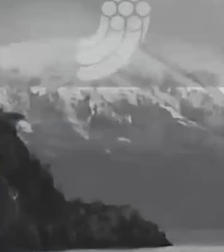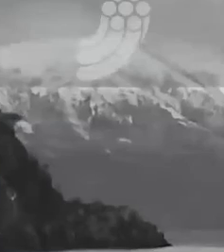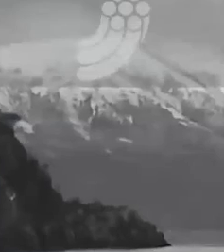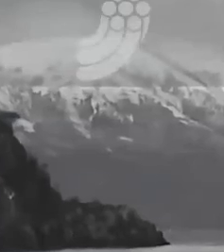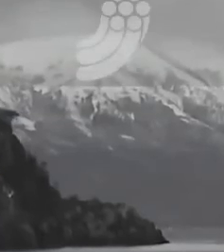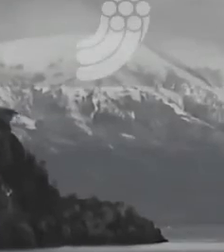Transmitió